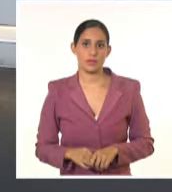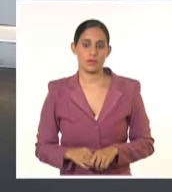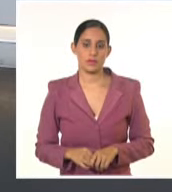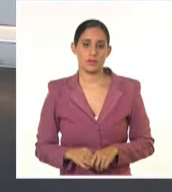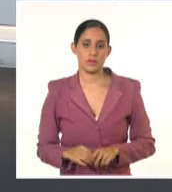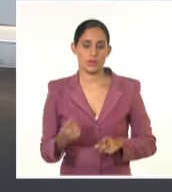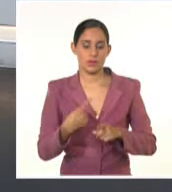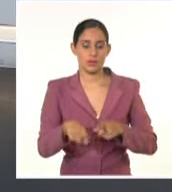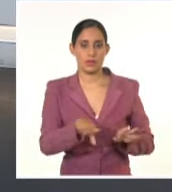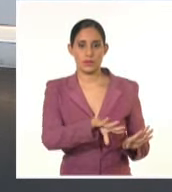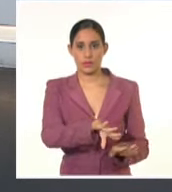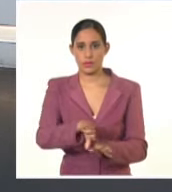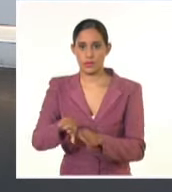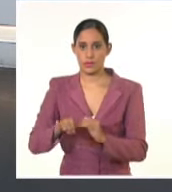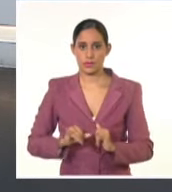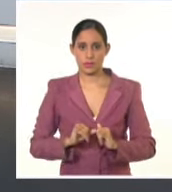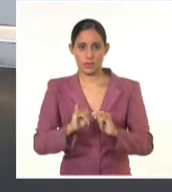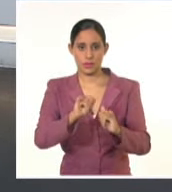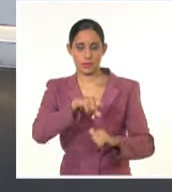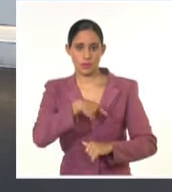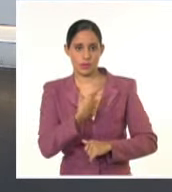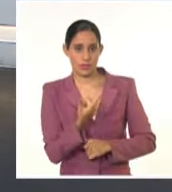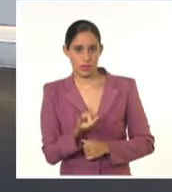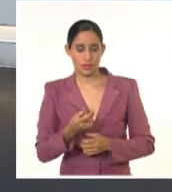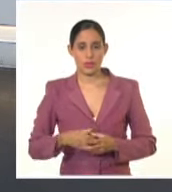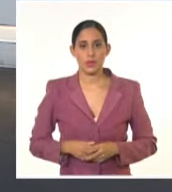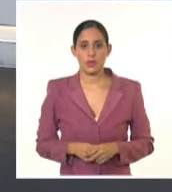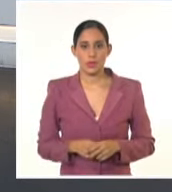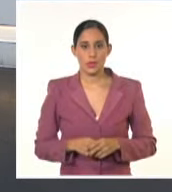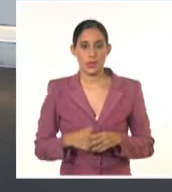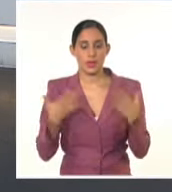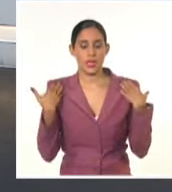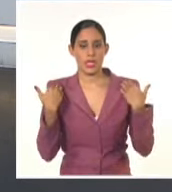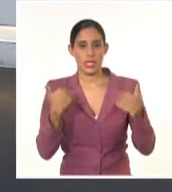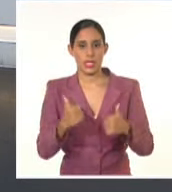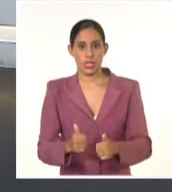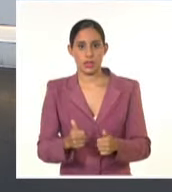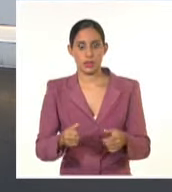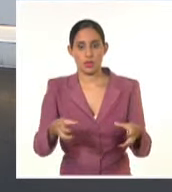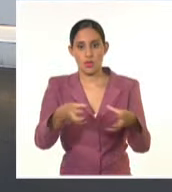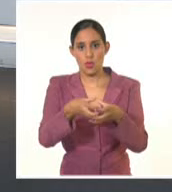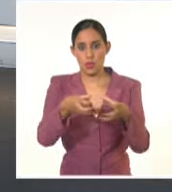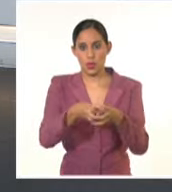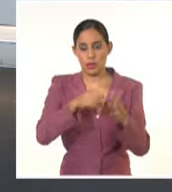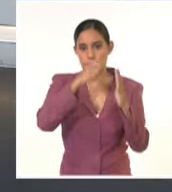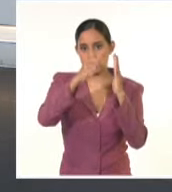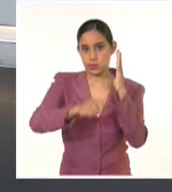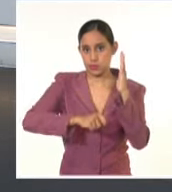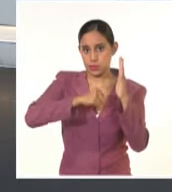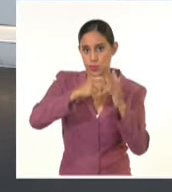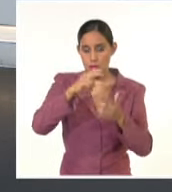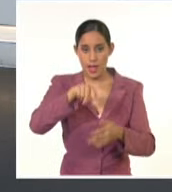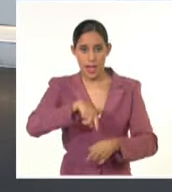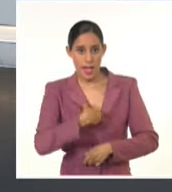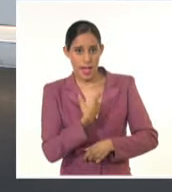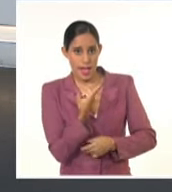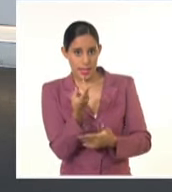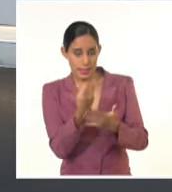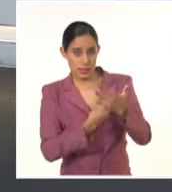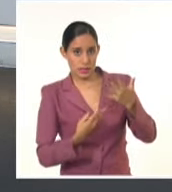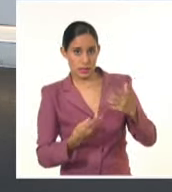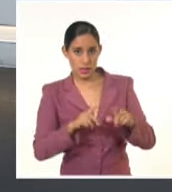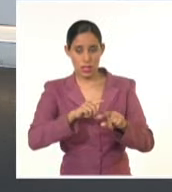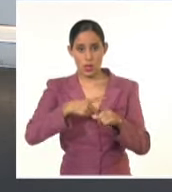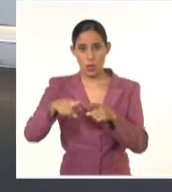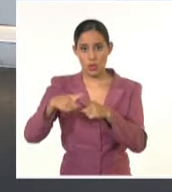Seguimos con más informaciones. Autoridades de la Cinemateca Nacional de Nicaragua y del Instituto Cubano del Arte e Industrias Cinematográficos